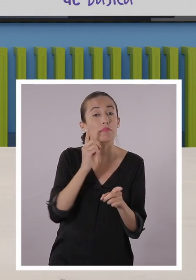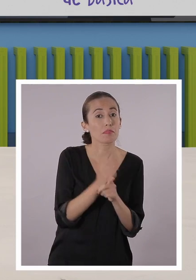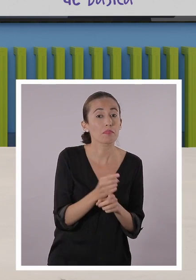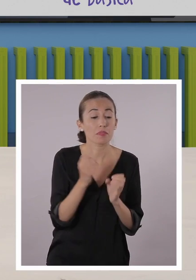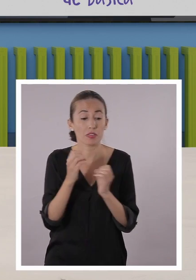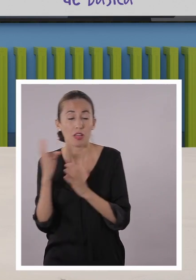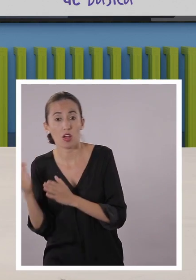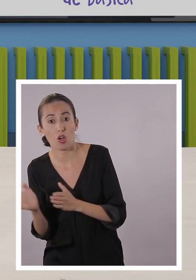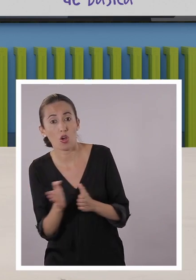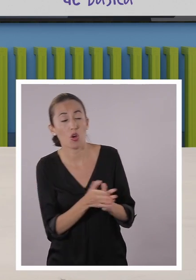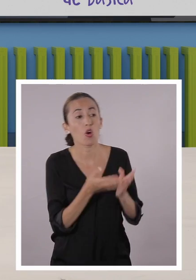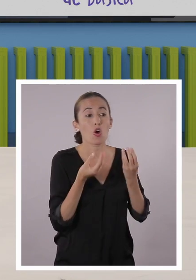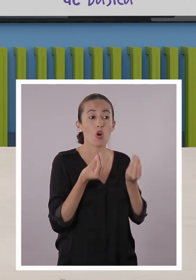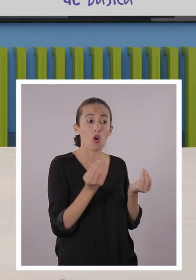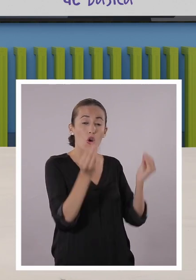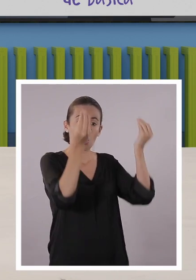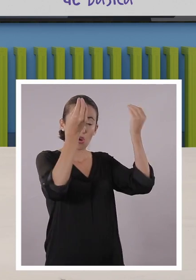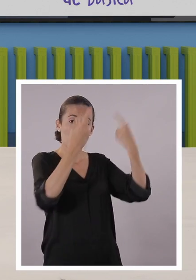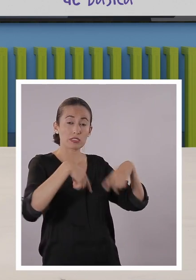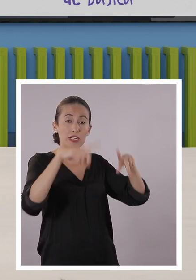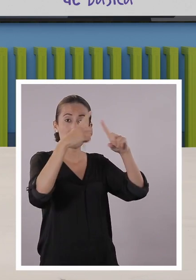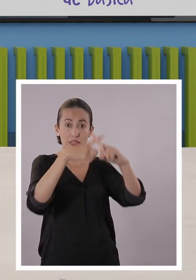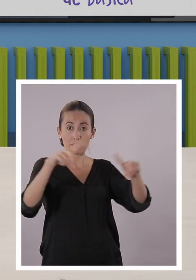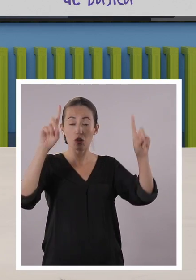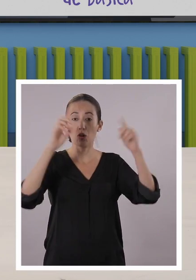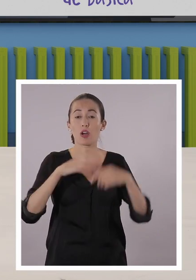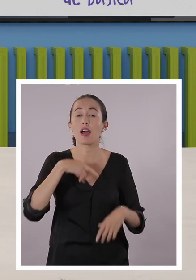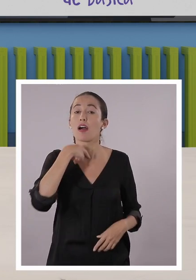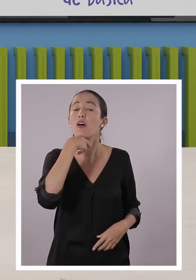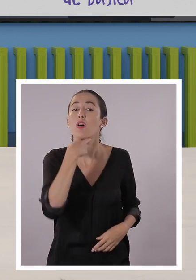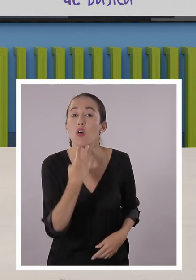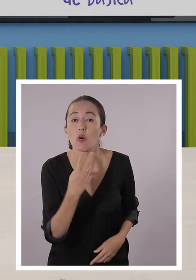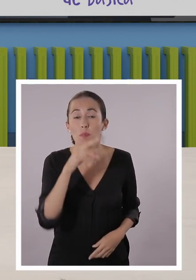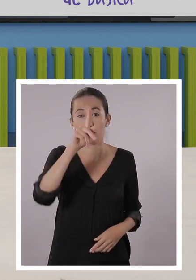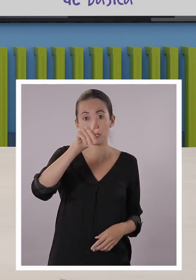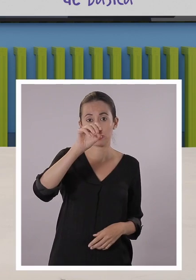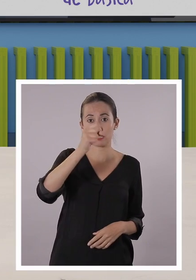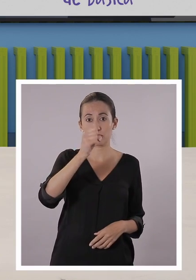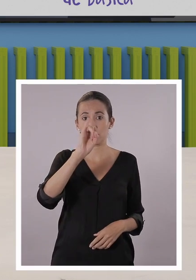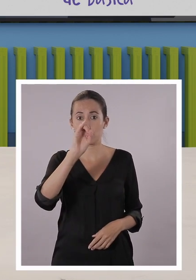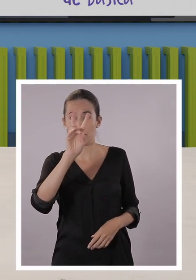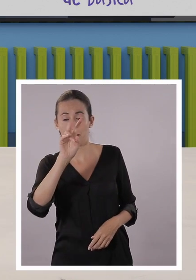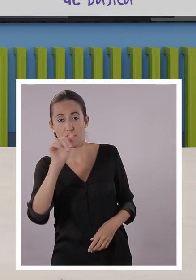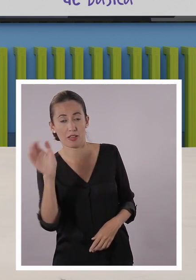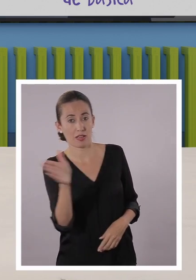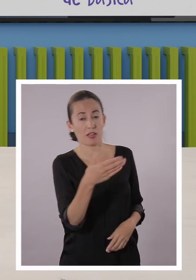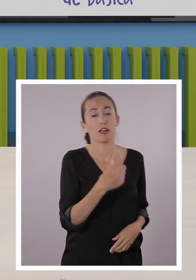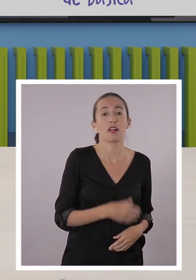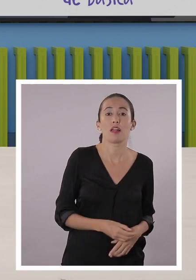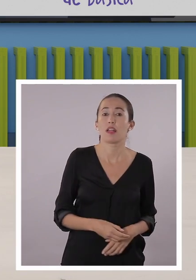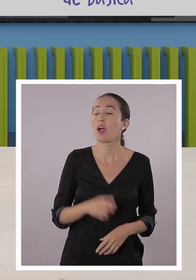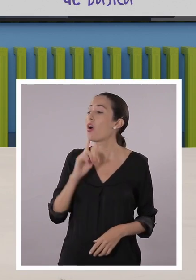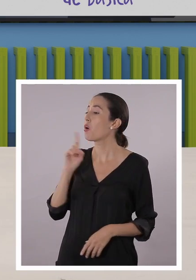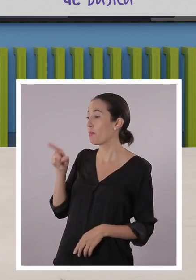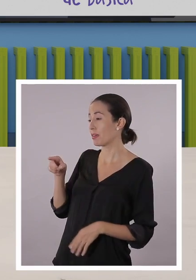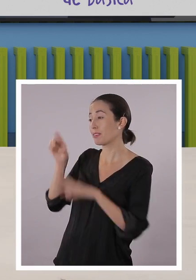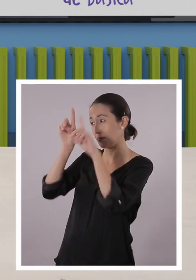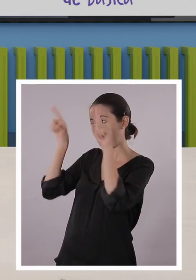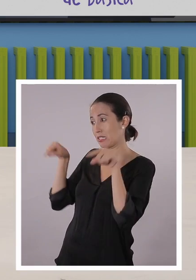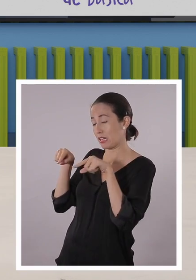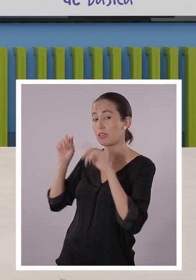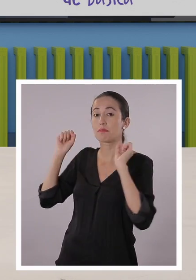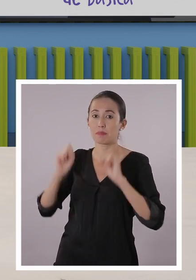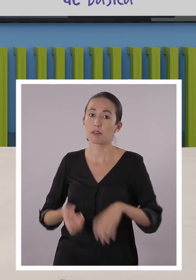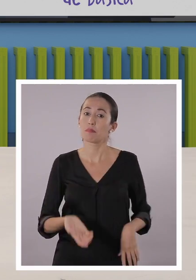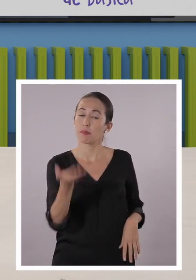Claro que sí. Chicos y chicas, ahora vamos a conocer la diferencia entre la voz activa y la voz pasiva. Perfecto. Creo que para eso vamos a